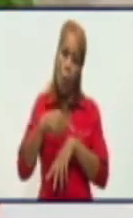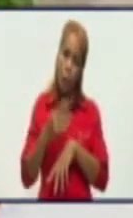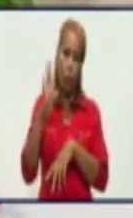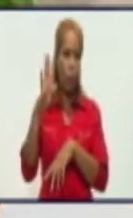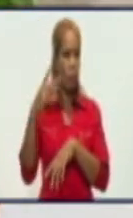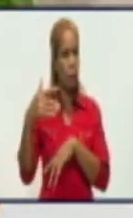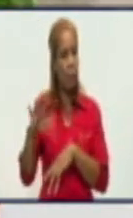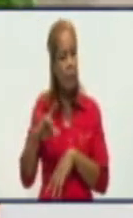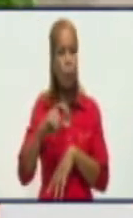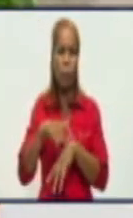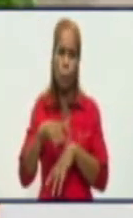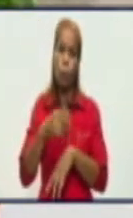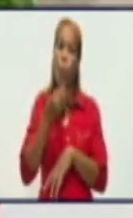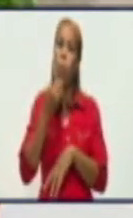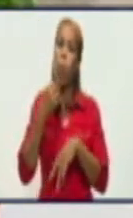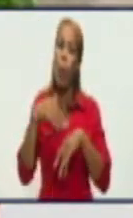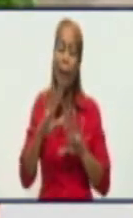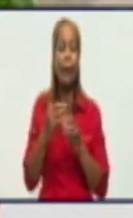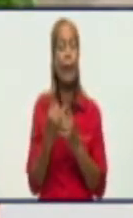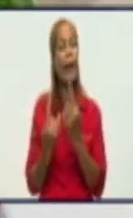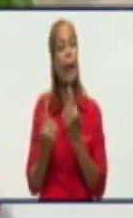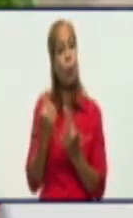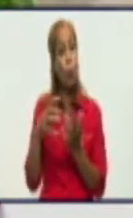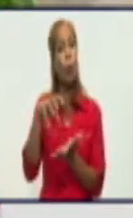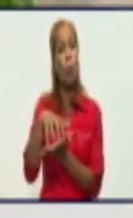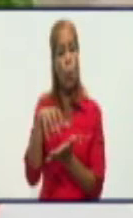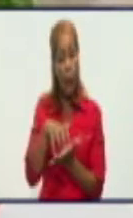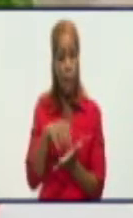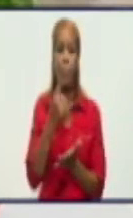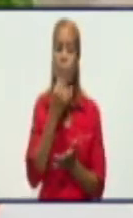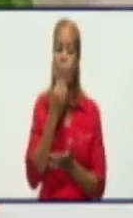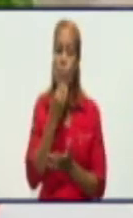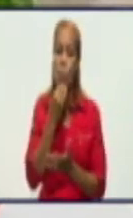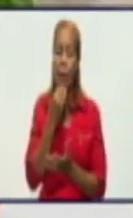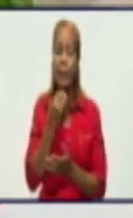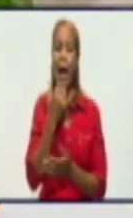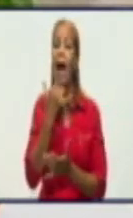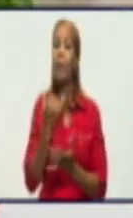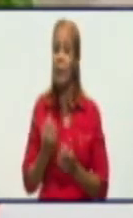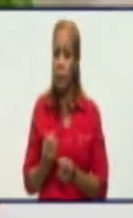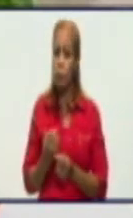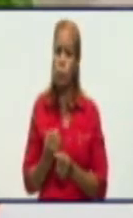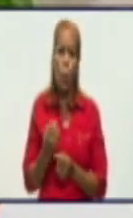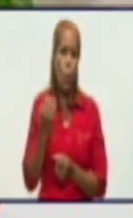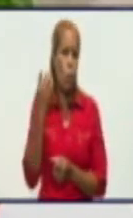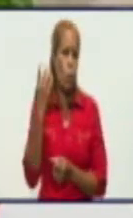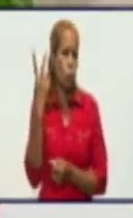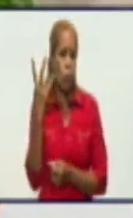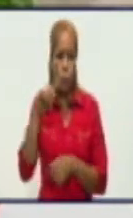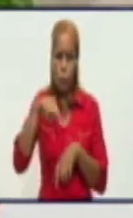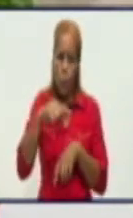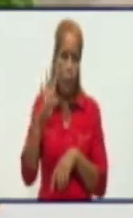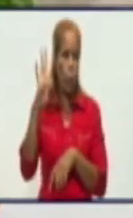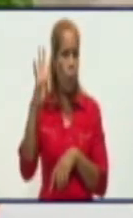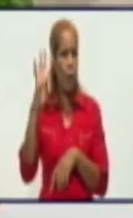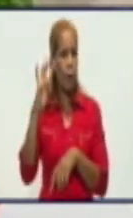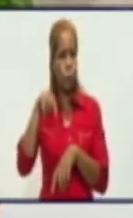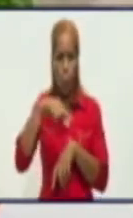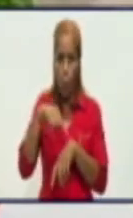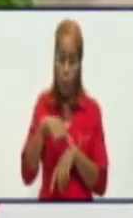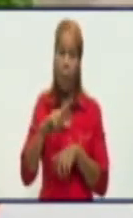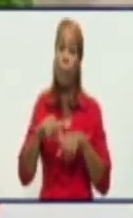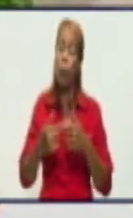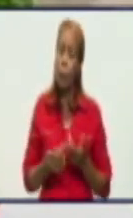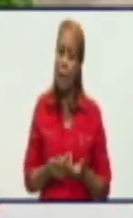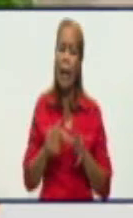afectación duró 4 horas, 3 horas, 1 hora. Quizás media hora, pero como promedio, 1 hora y 40 minutos. ¿Y por qué hago la